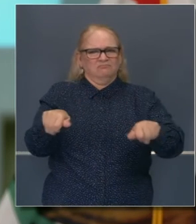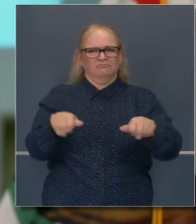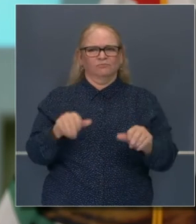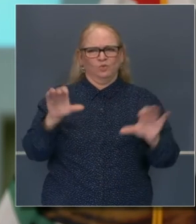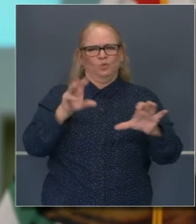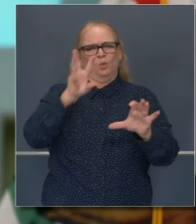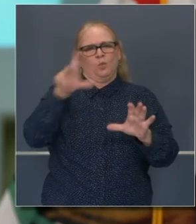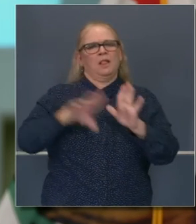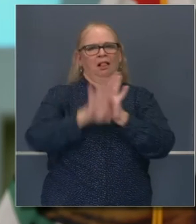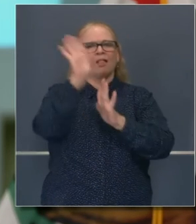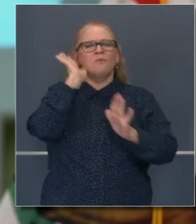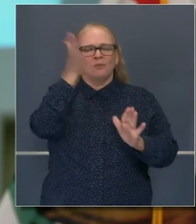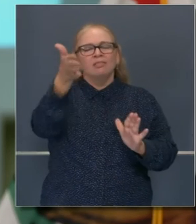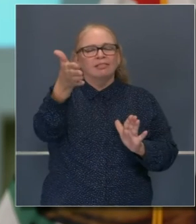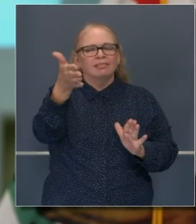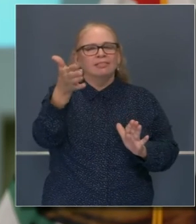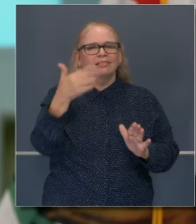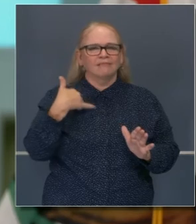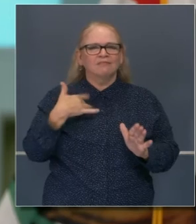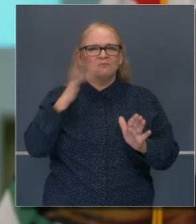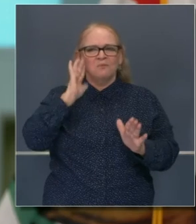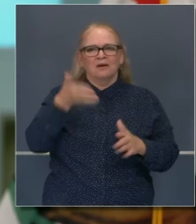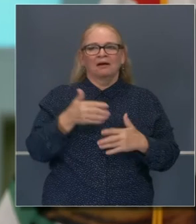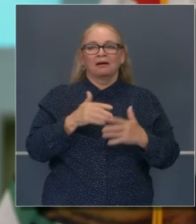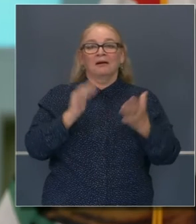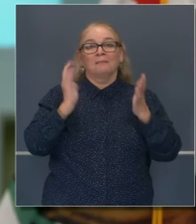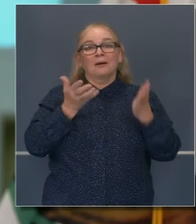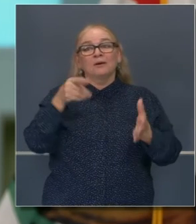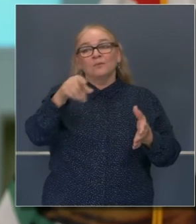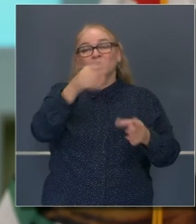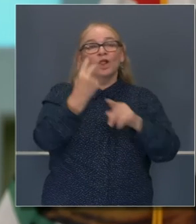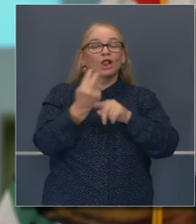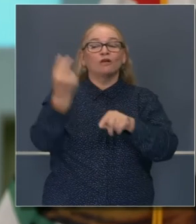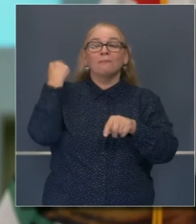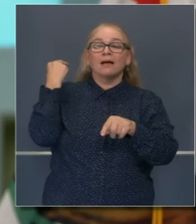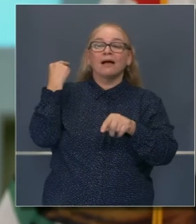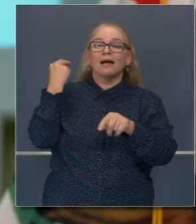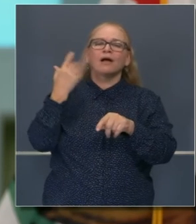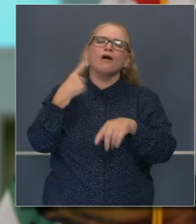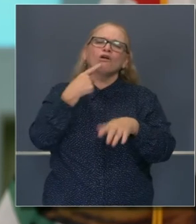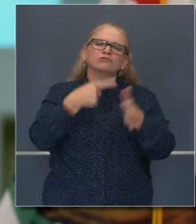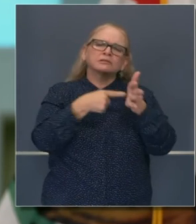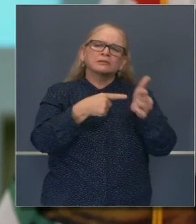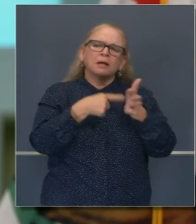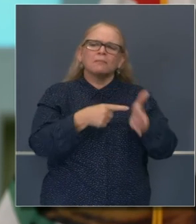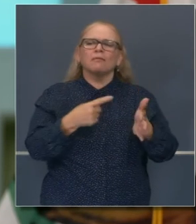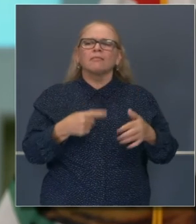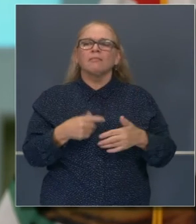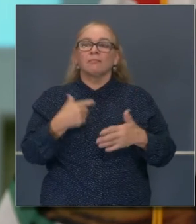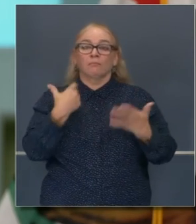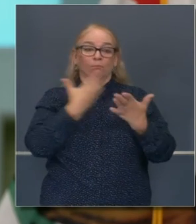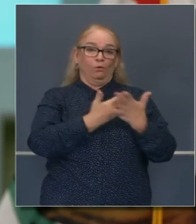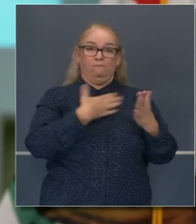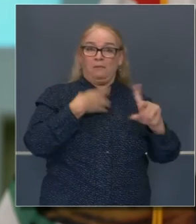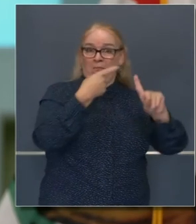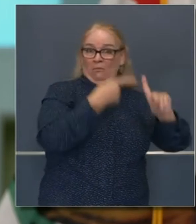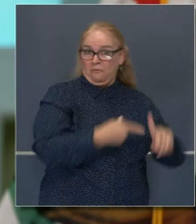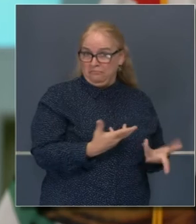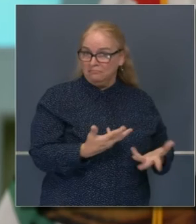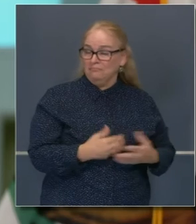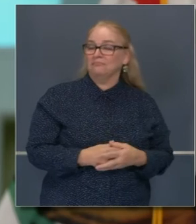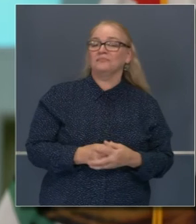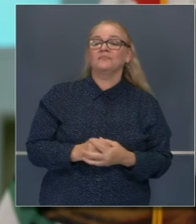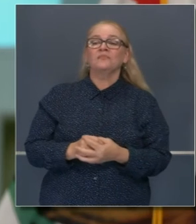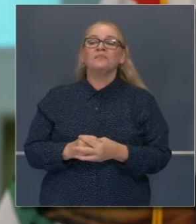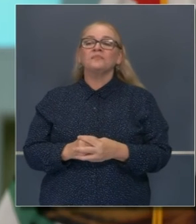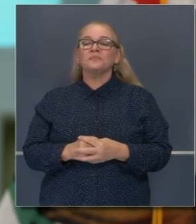capacidad de ser prósperos en el futuro. Y le insto a usted y a los demás que vean el pasado como ejemplo, como punto de